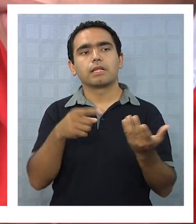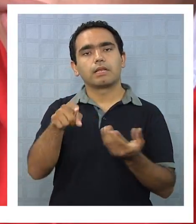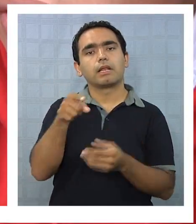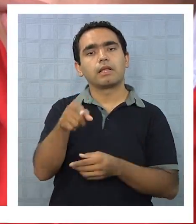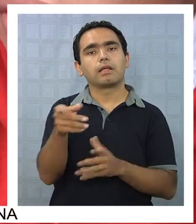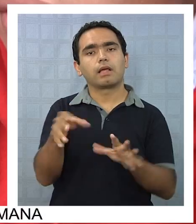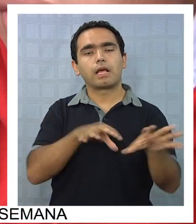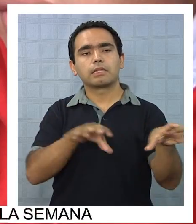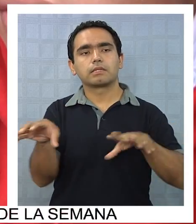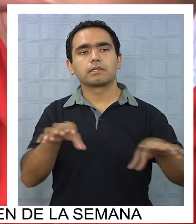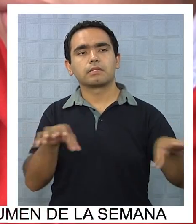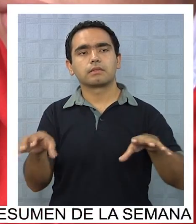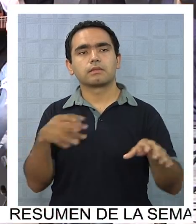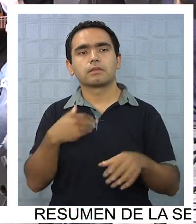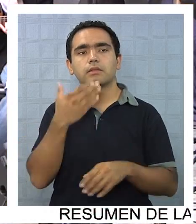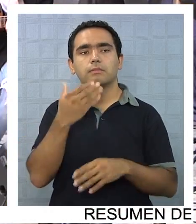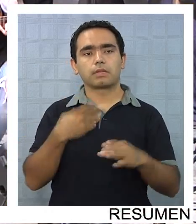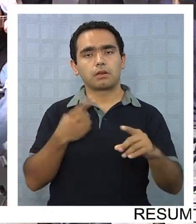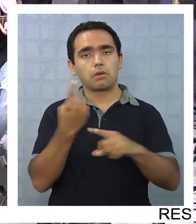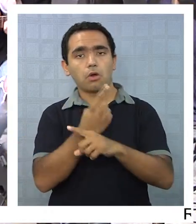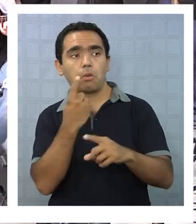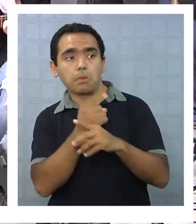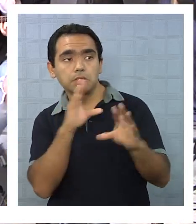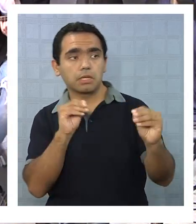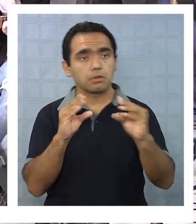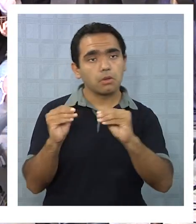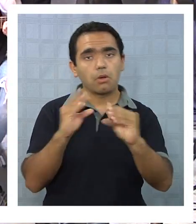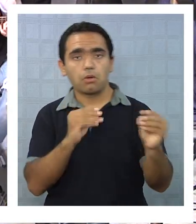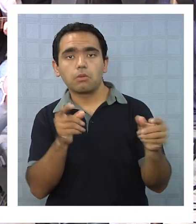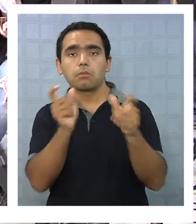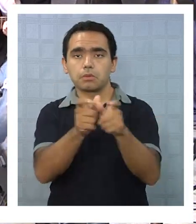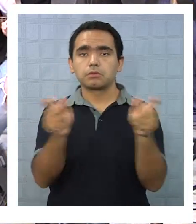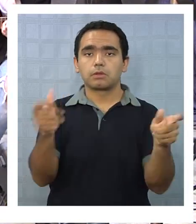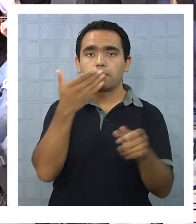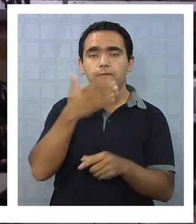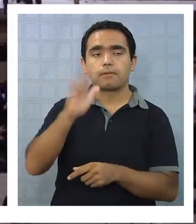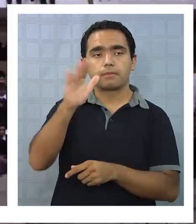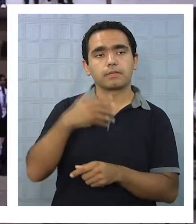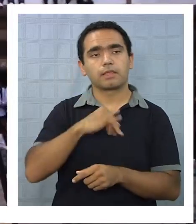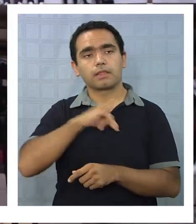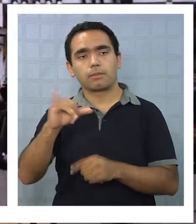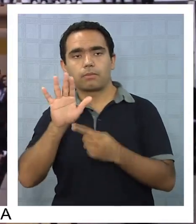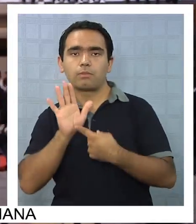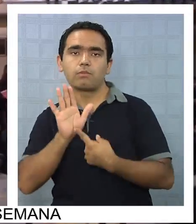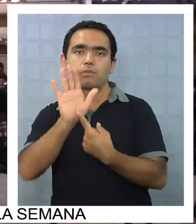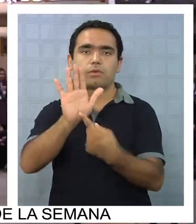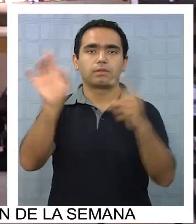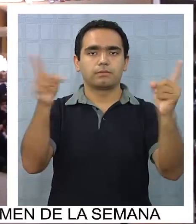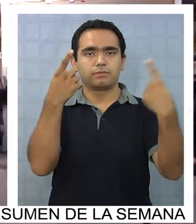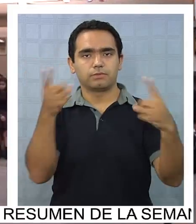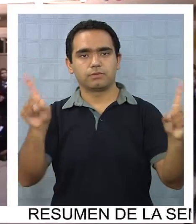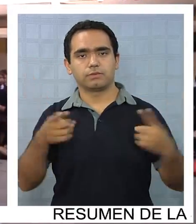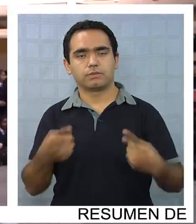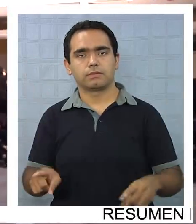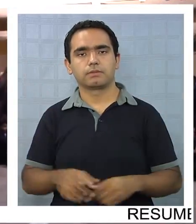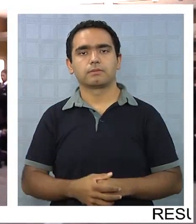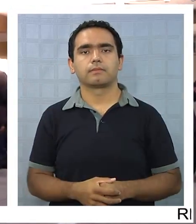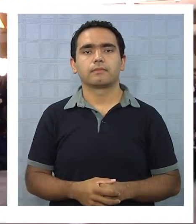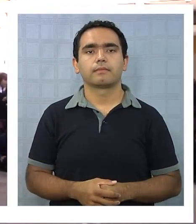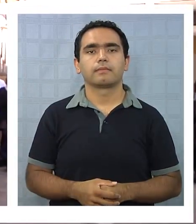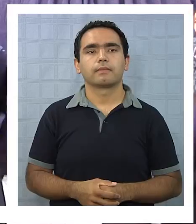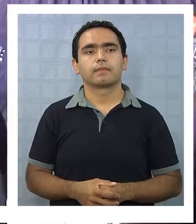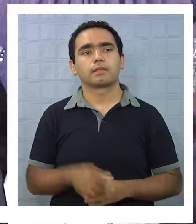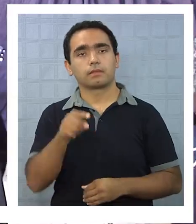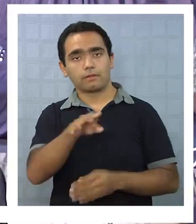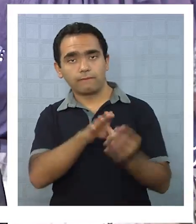actividad contempla un pequeño conversatorio con los artistas para dar paso a una muestra musical. Para hacer algo